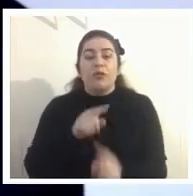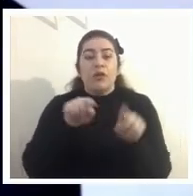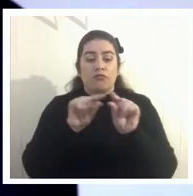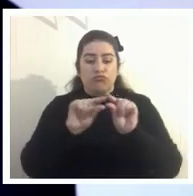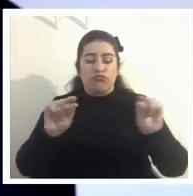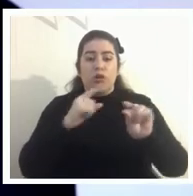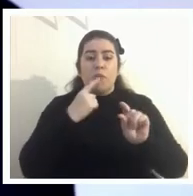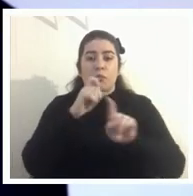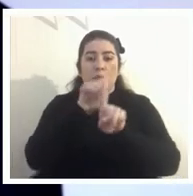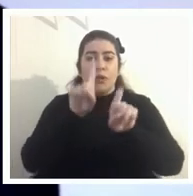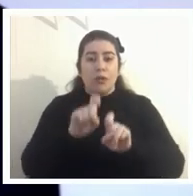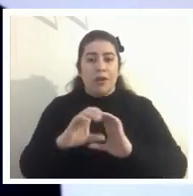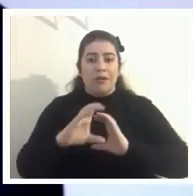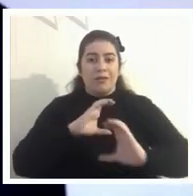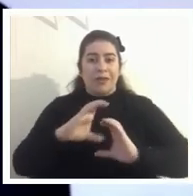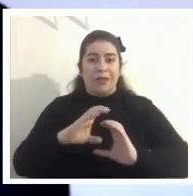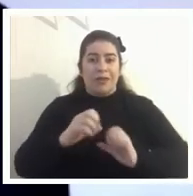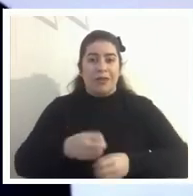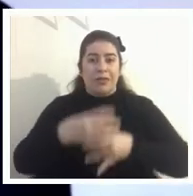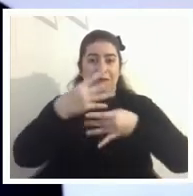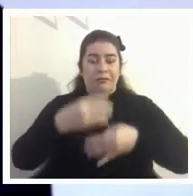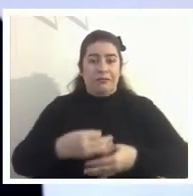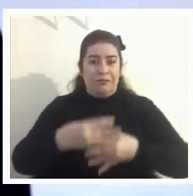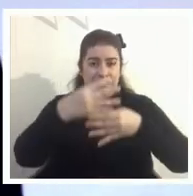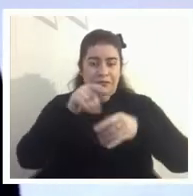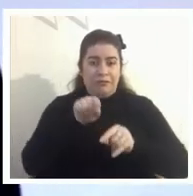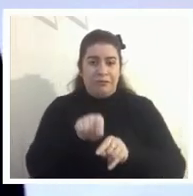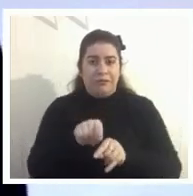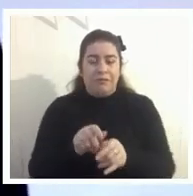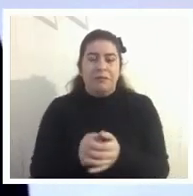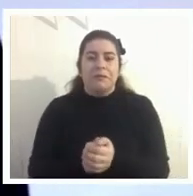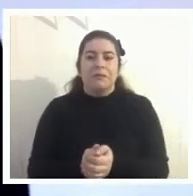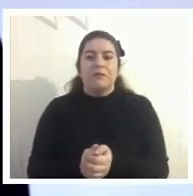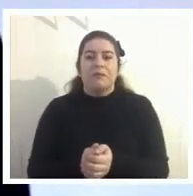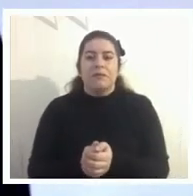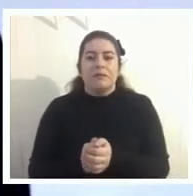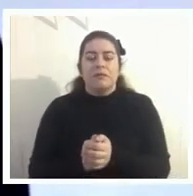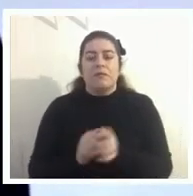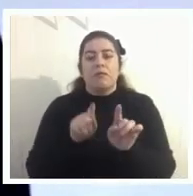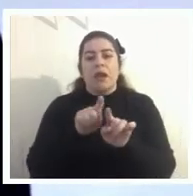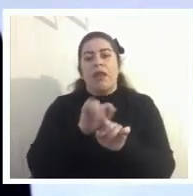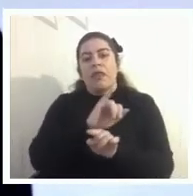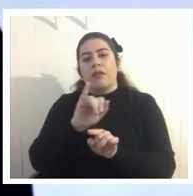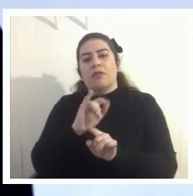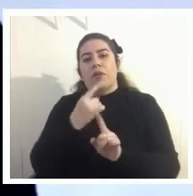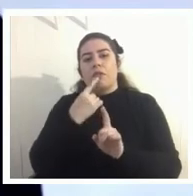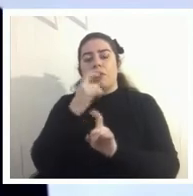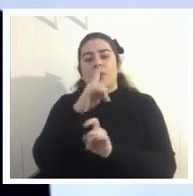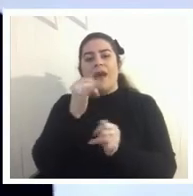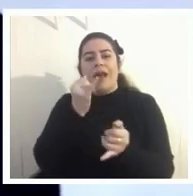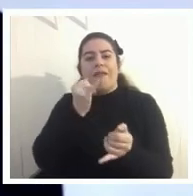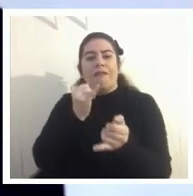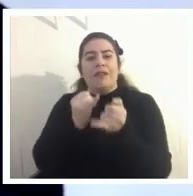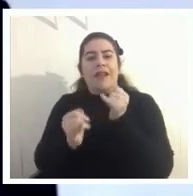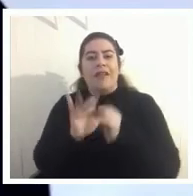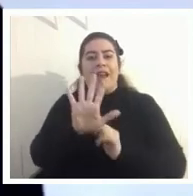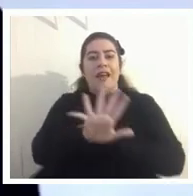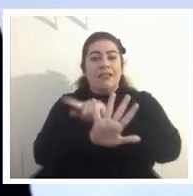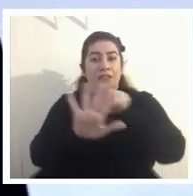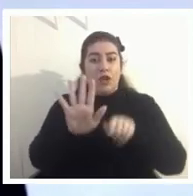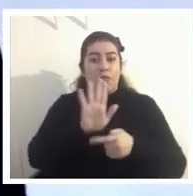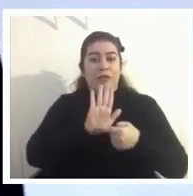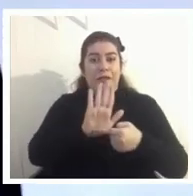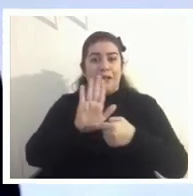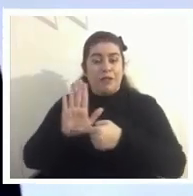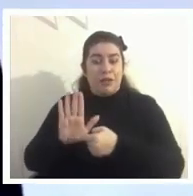preguntas en el chat de manera de poder tener un espacio de preguntas hacia el final de las cinco presentaciones y